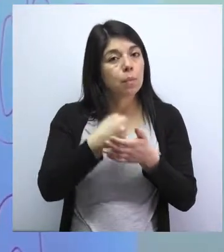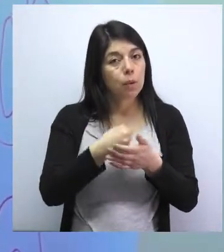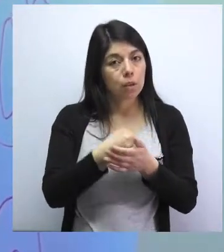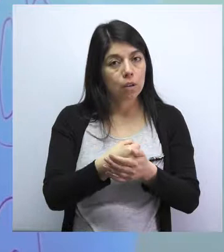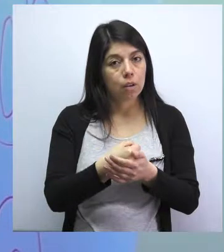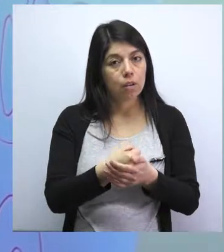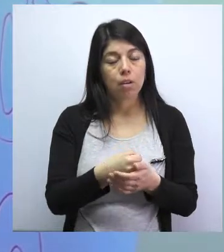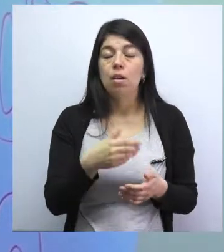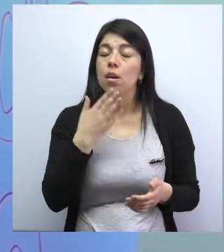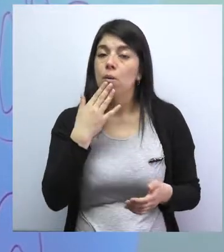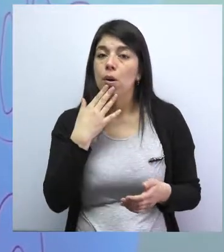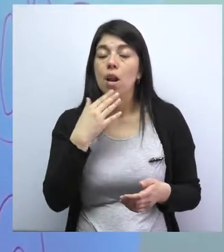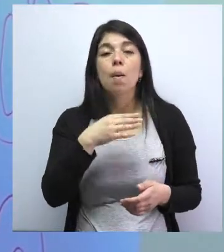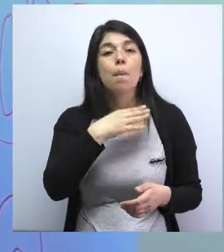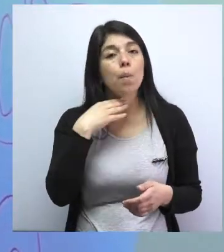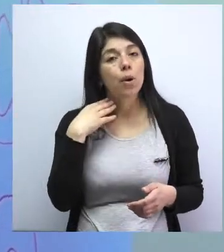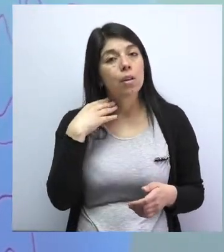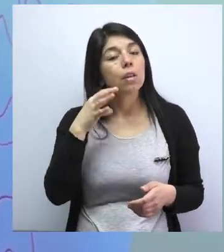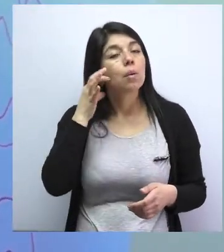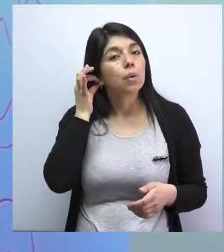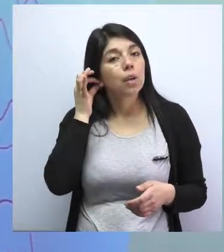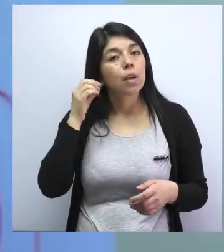de femicidio sigan en aumento.